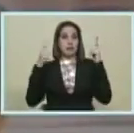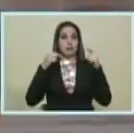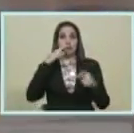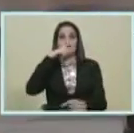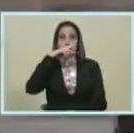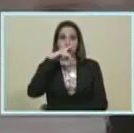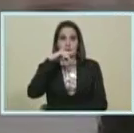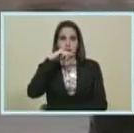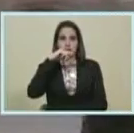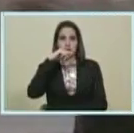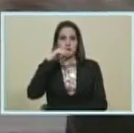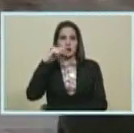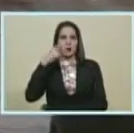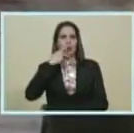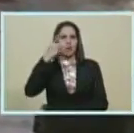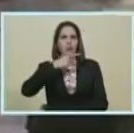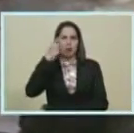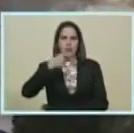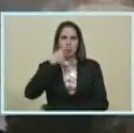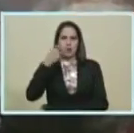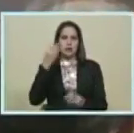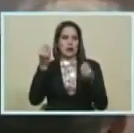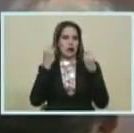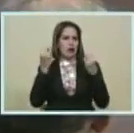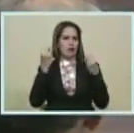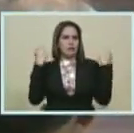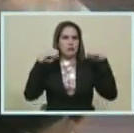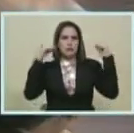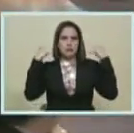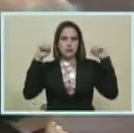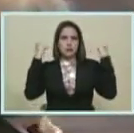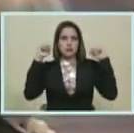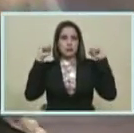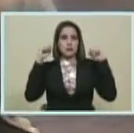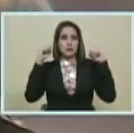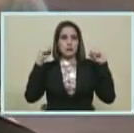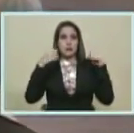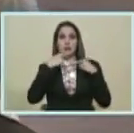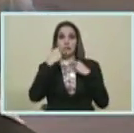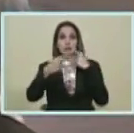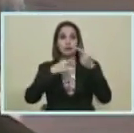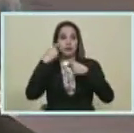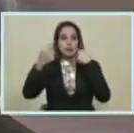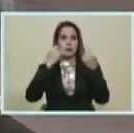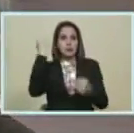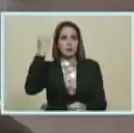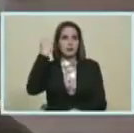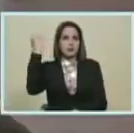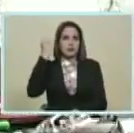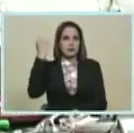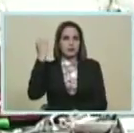expresión... ...la política como ejercicio... ...de la expresión de ideas.